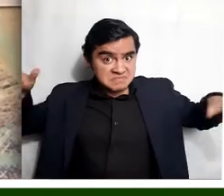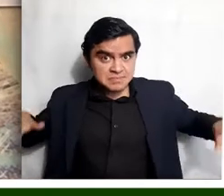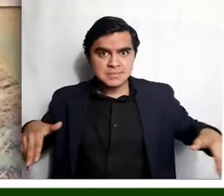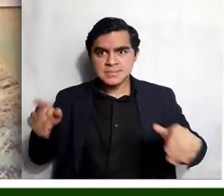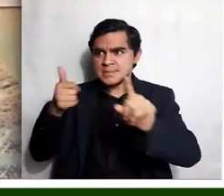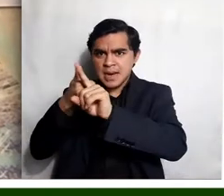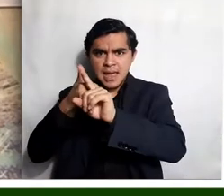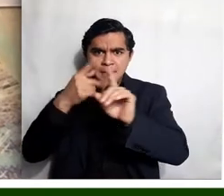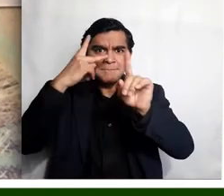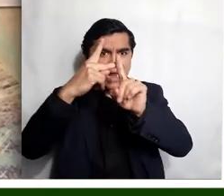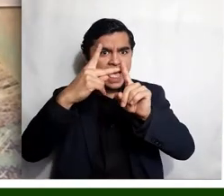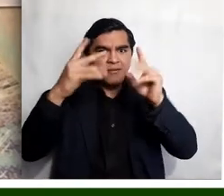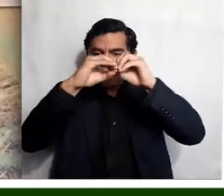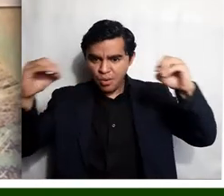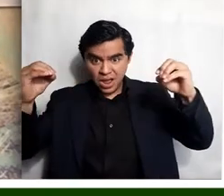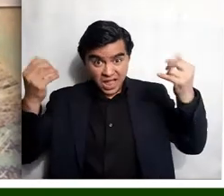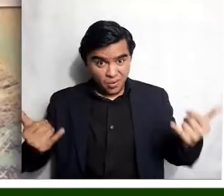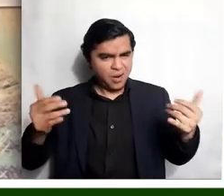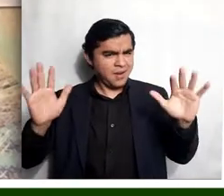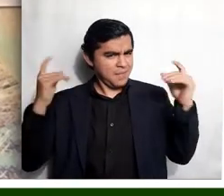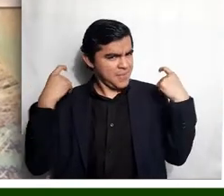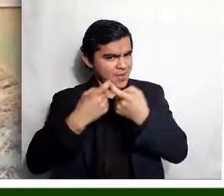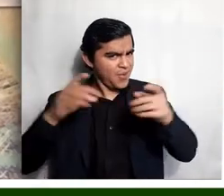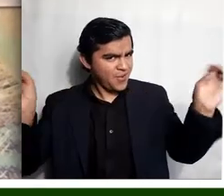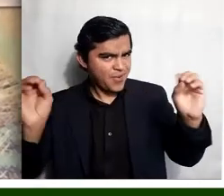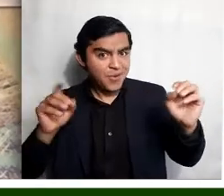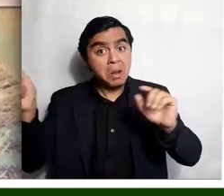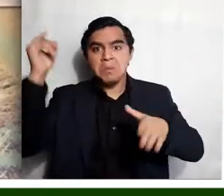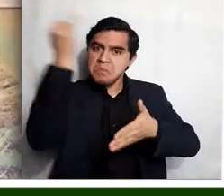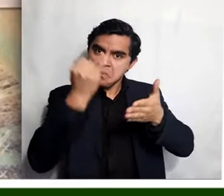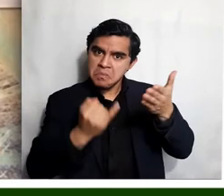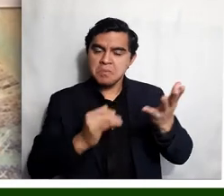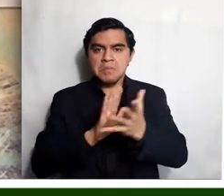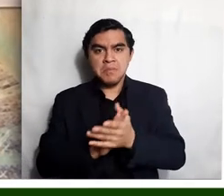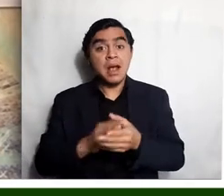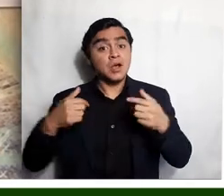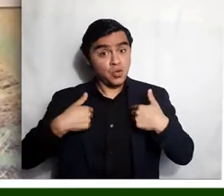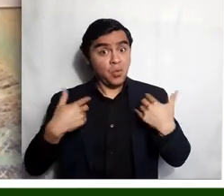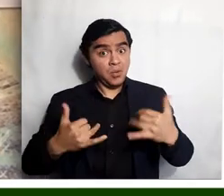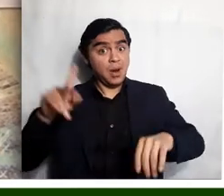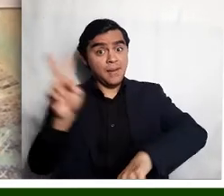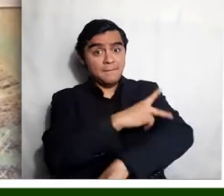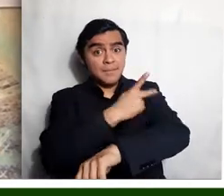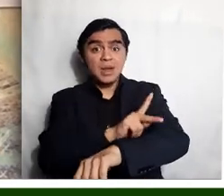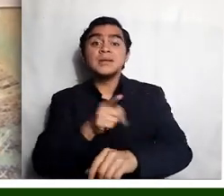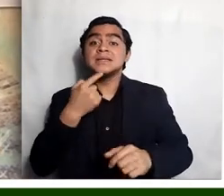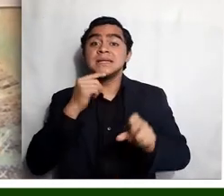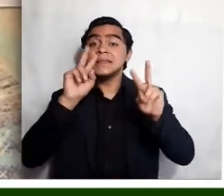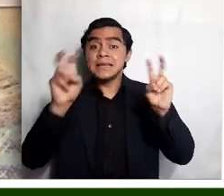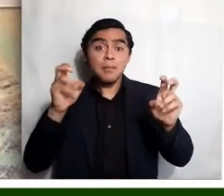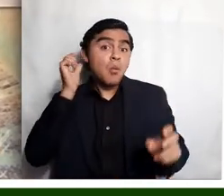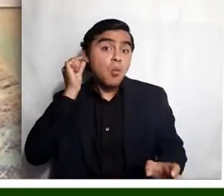palabra ave como nosotros la conocemos en español. Entonces, aquí vamos a colocar un poema que dice, la mujer rana,